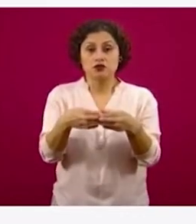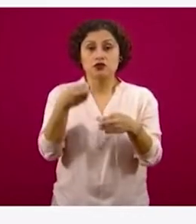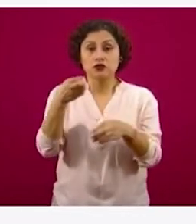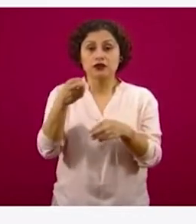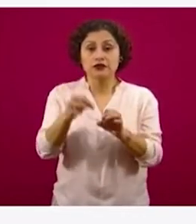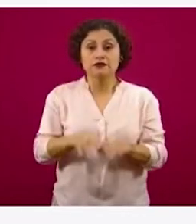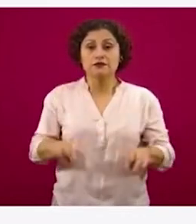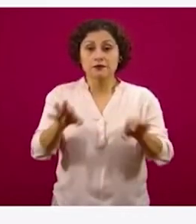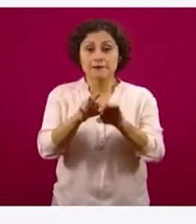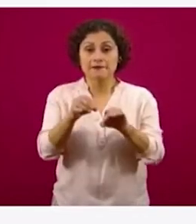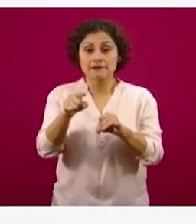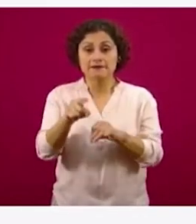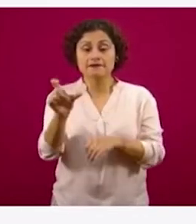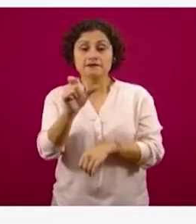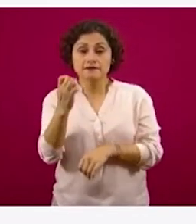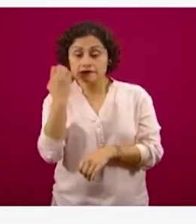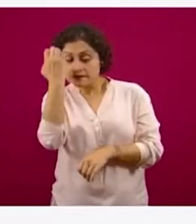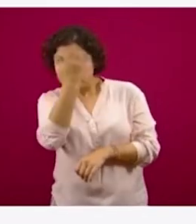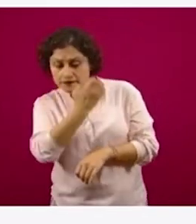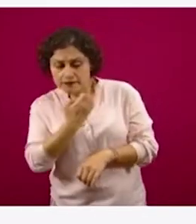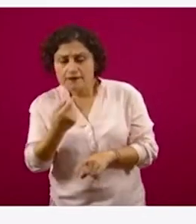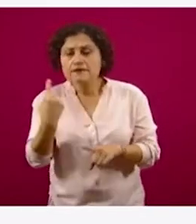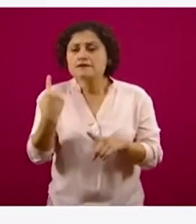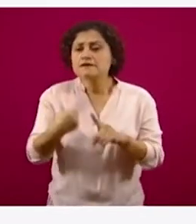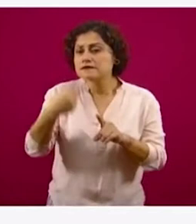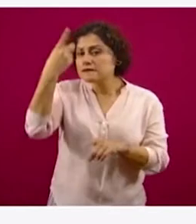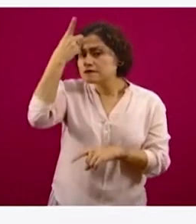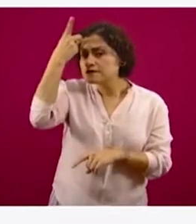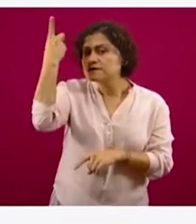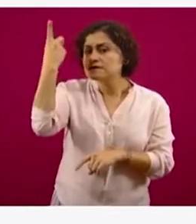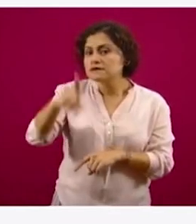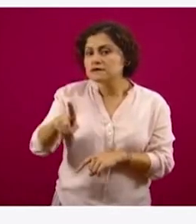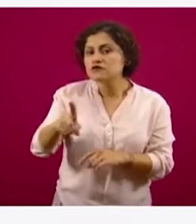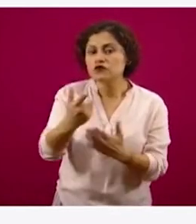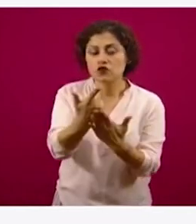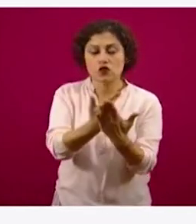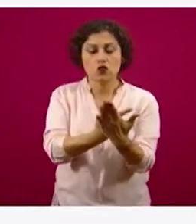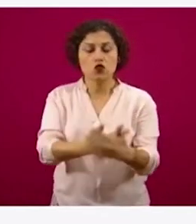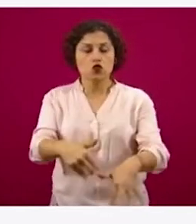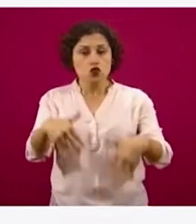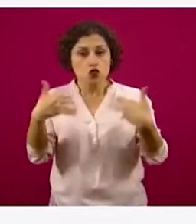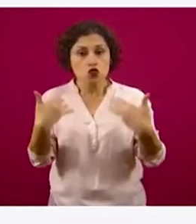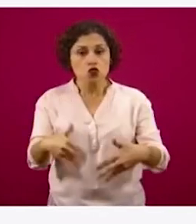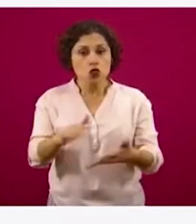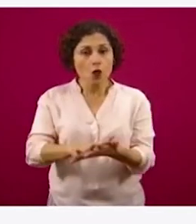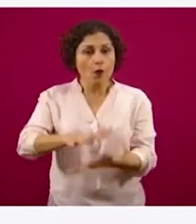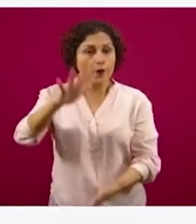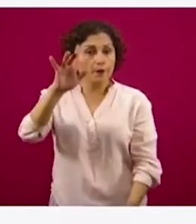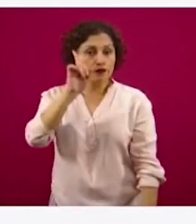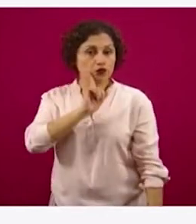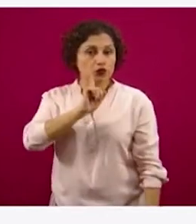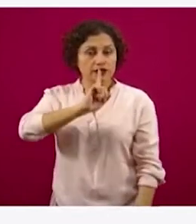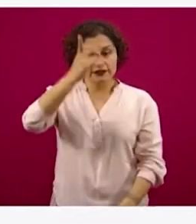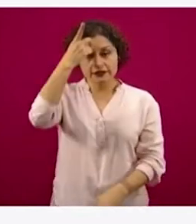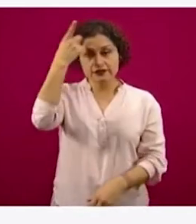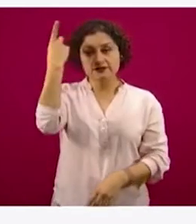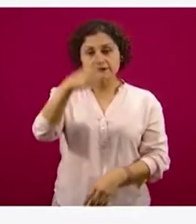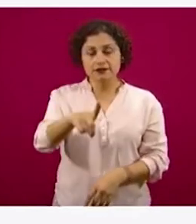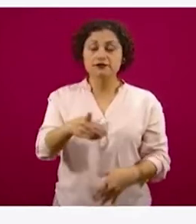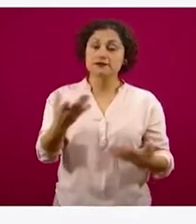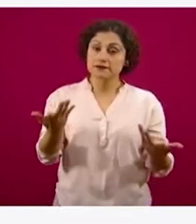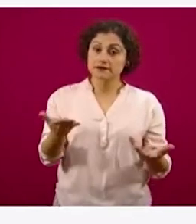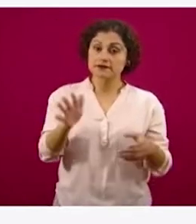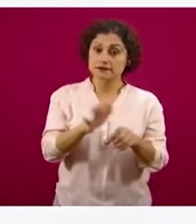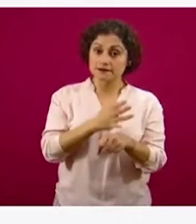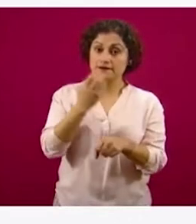quiénes son esos micronegocios, encontramos que una proporción muy alta es de mujeres. Y eso entonces se está